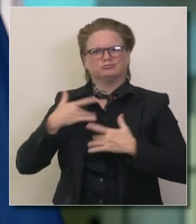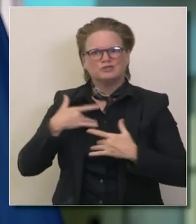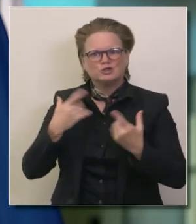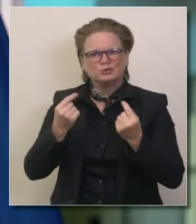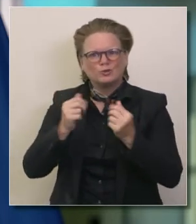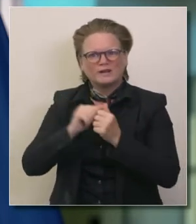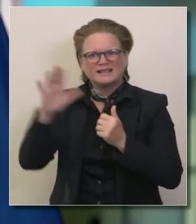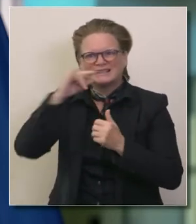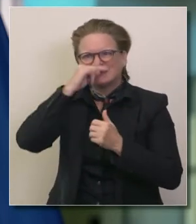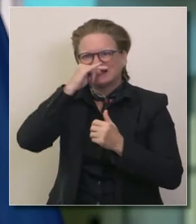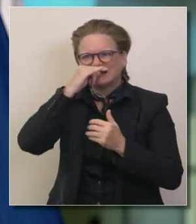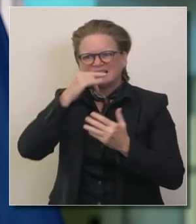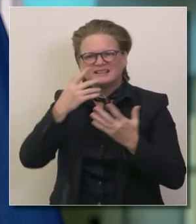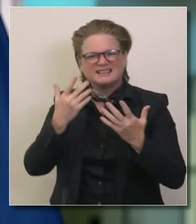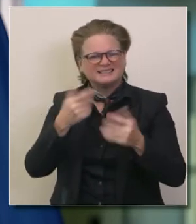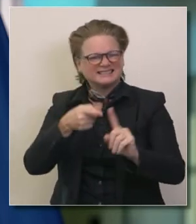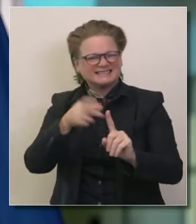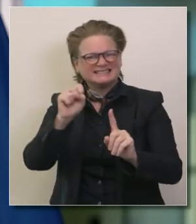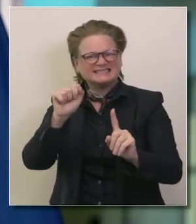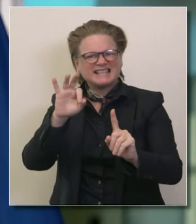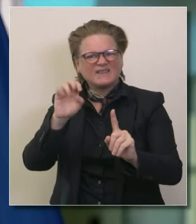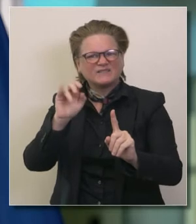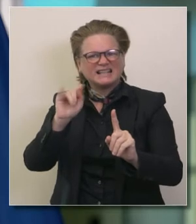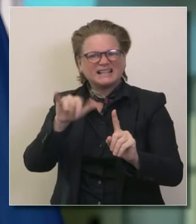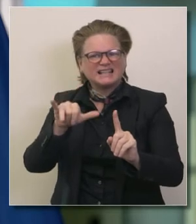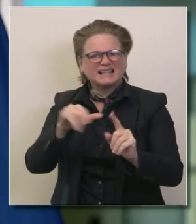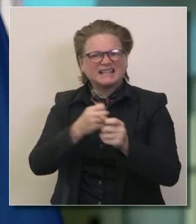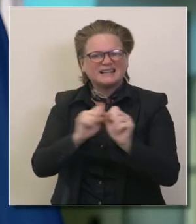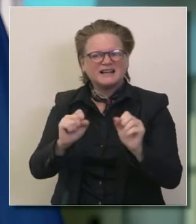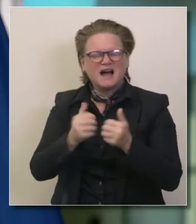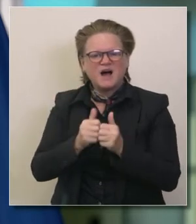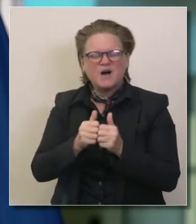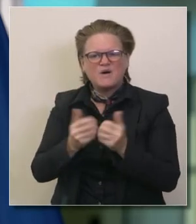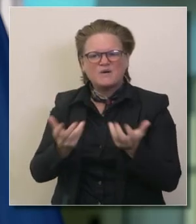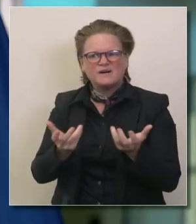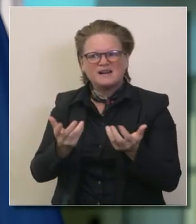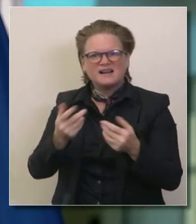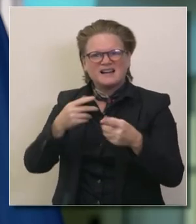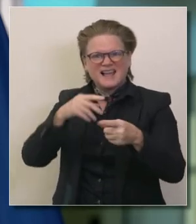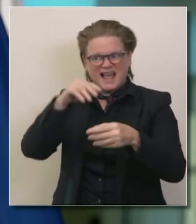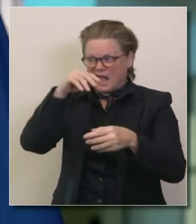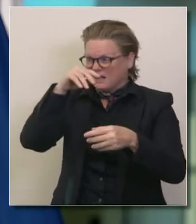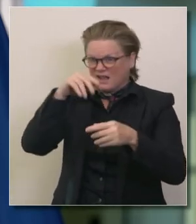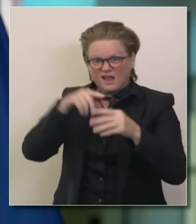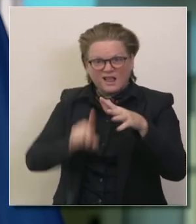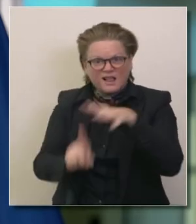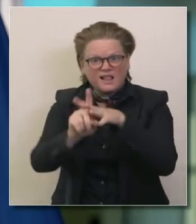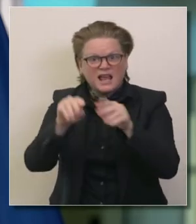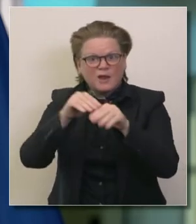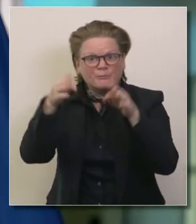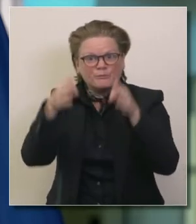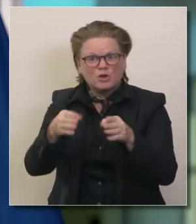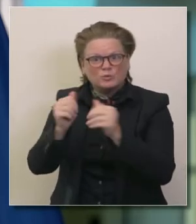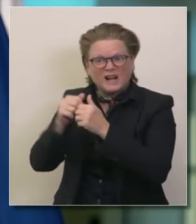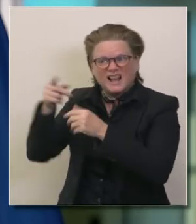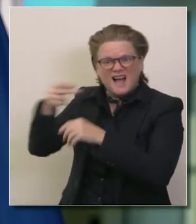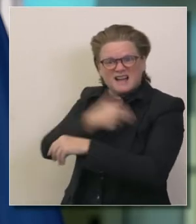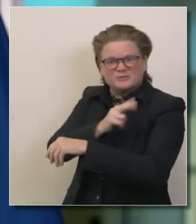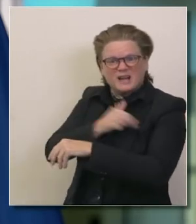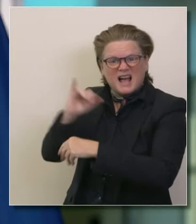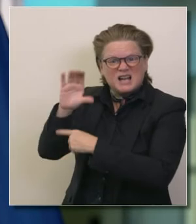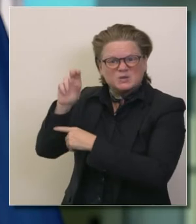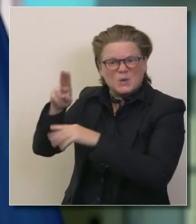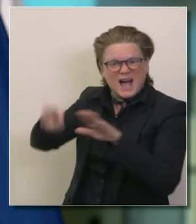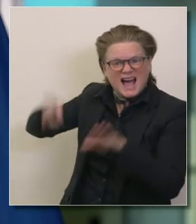angustia sobre su bienestar y seguridad de ellos y de sus hijos con instrucción en persona así que si estamos